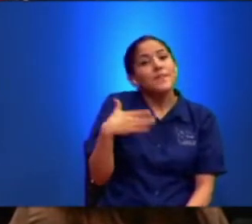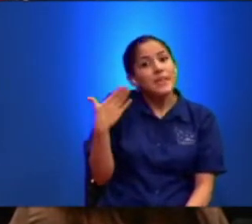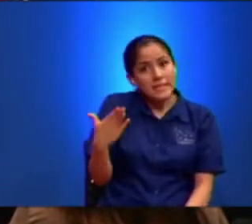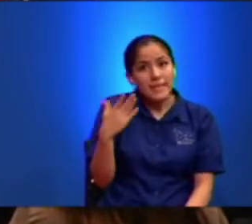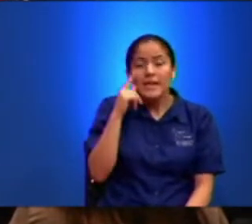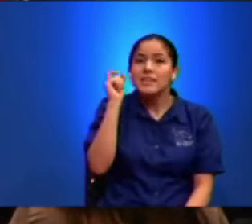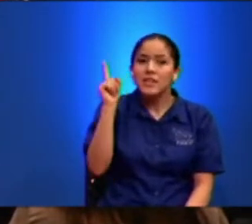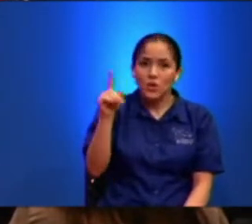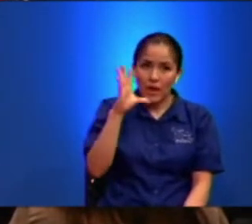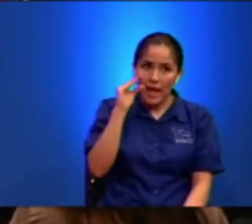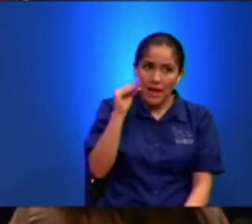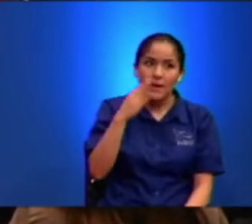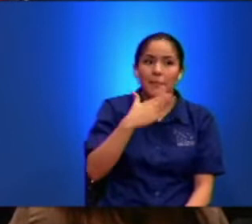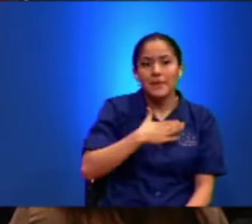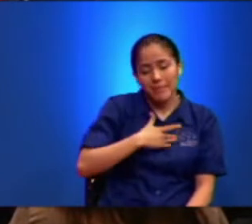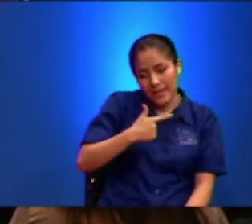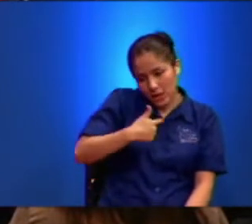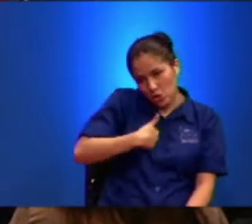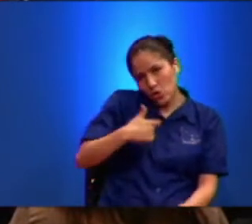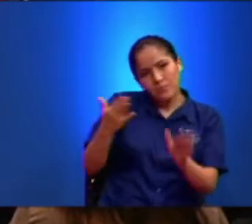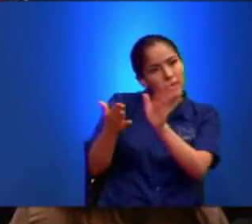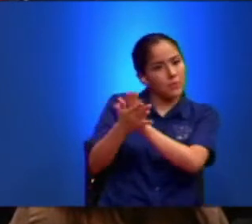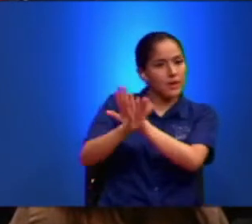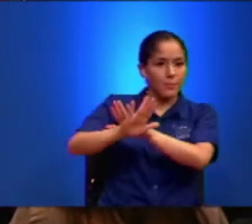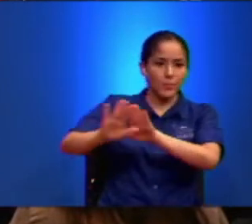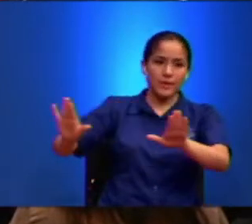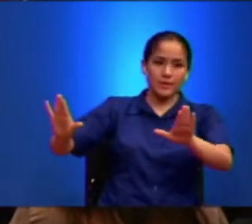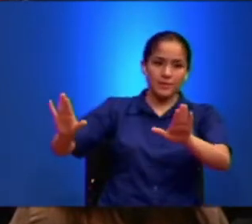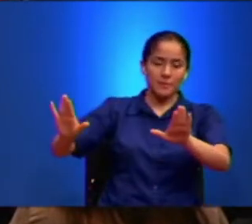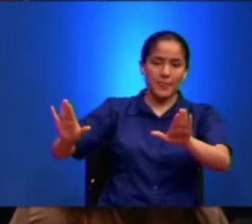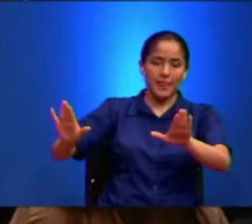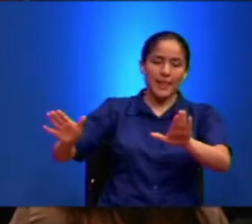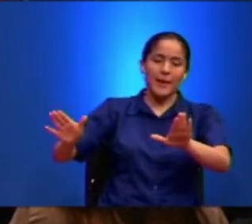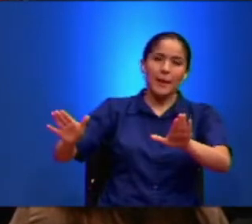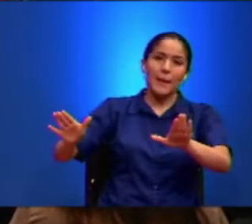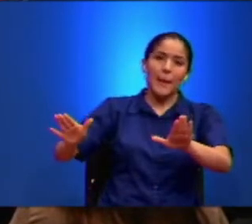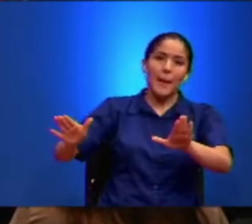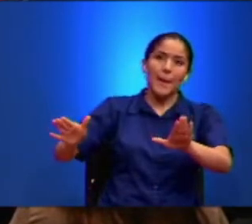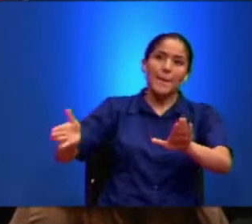Habló De Que Me Va A Morir Pasado Mañana